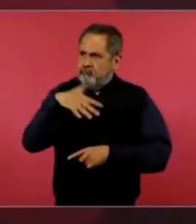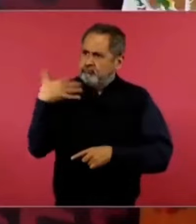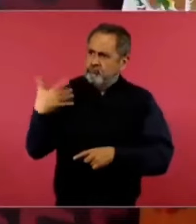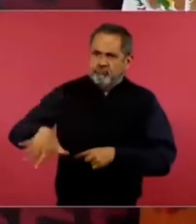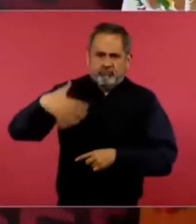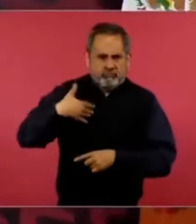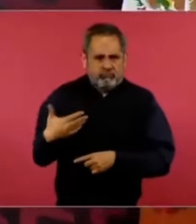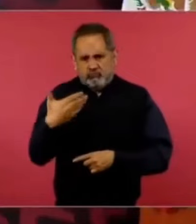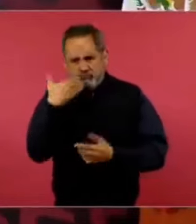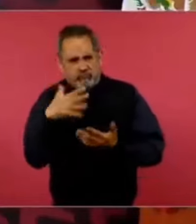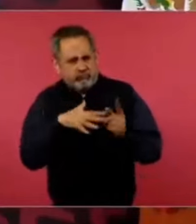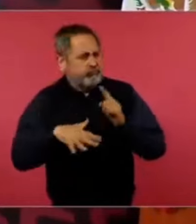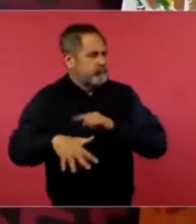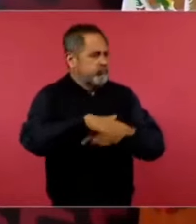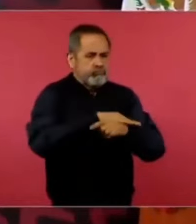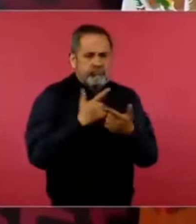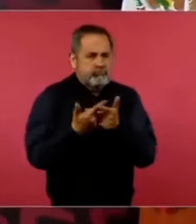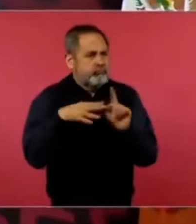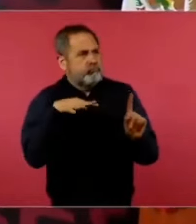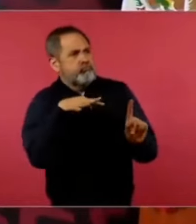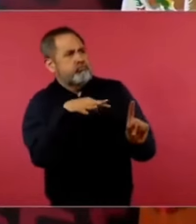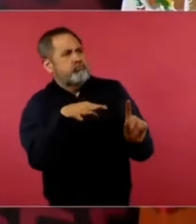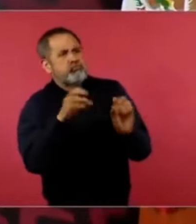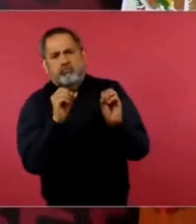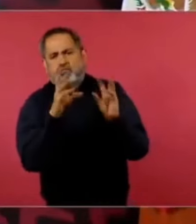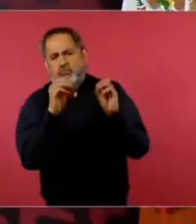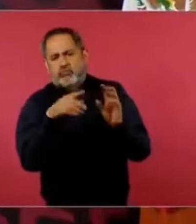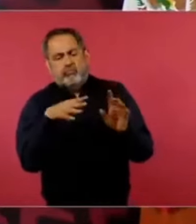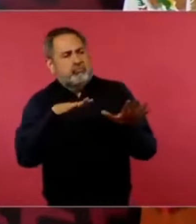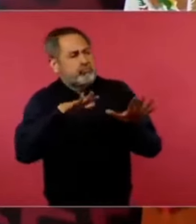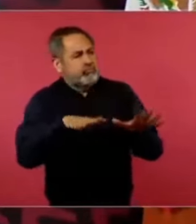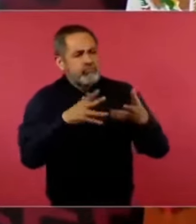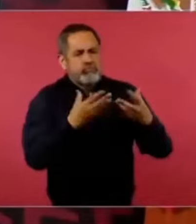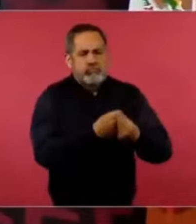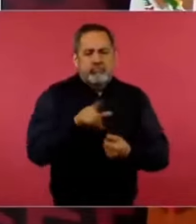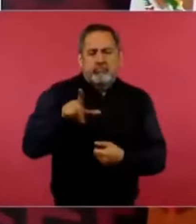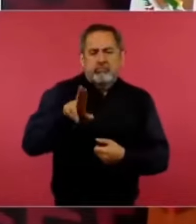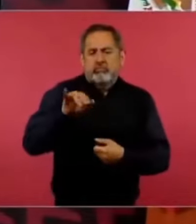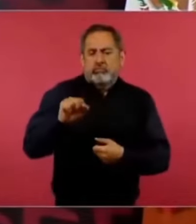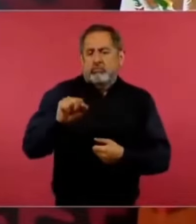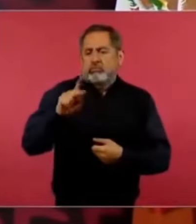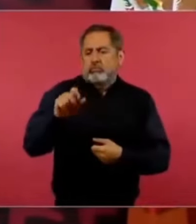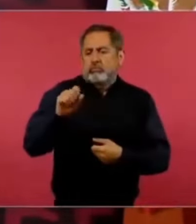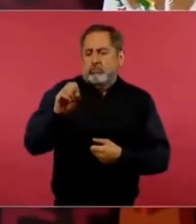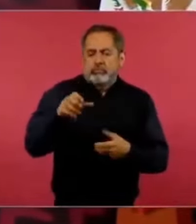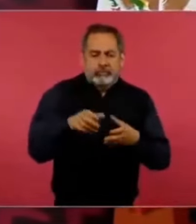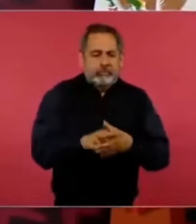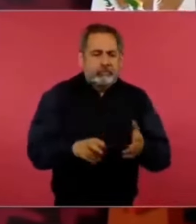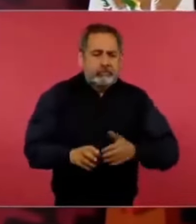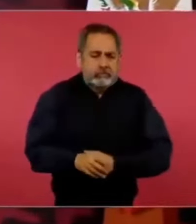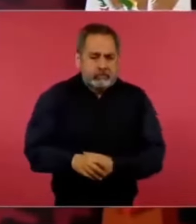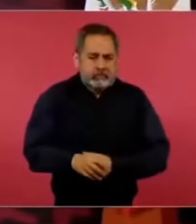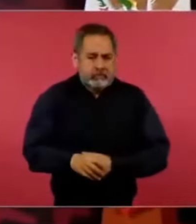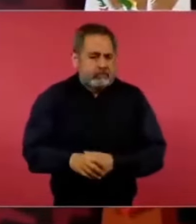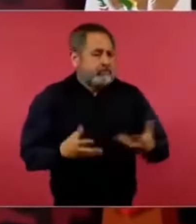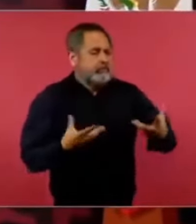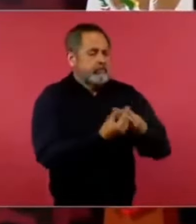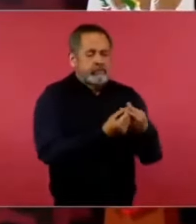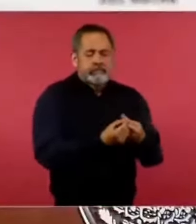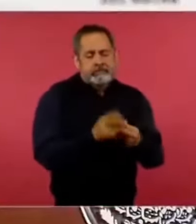de cierto sector conservador, filopanista,